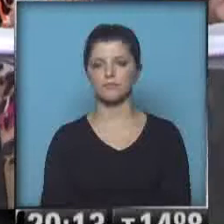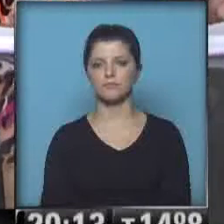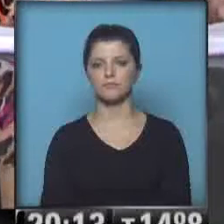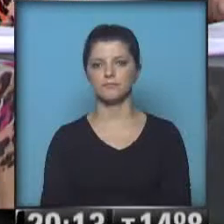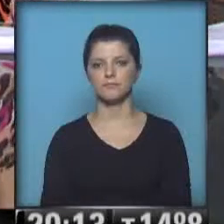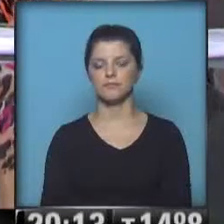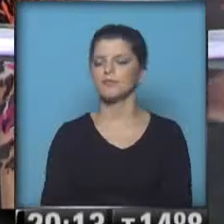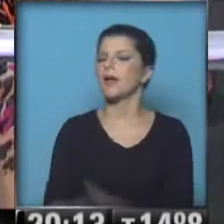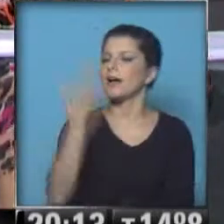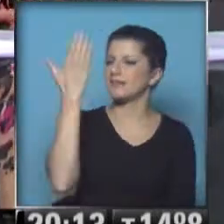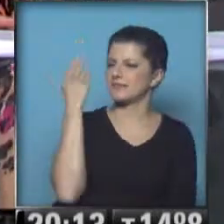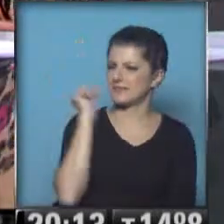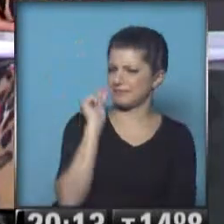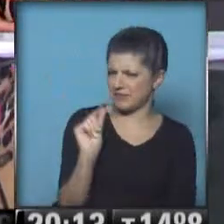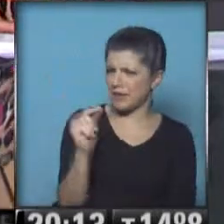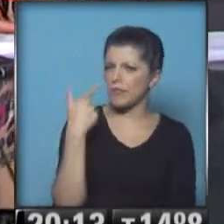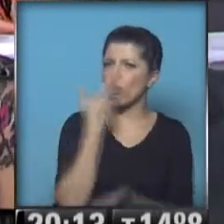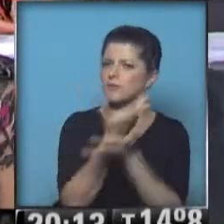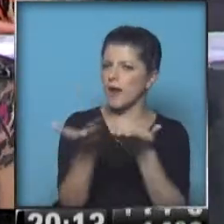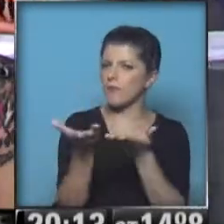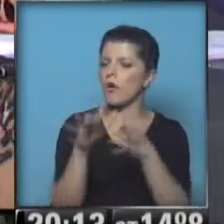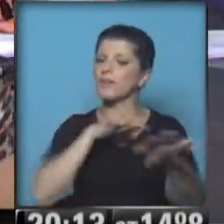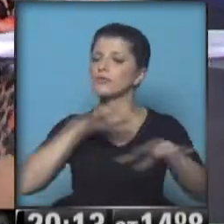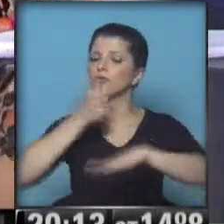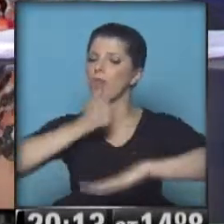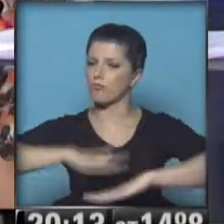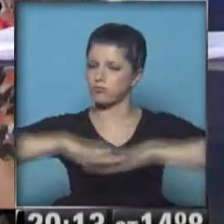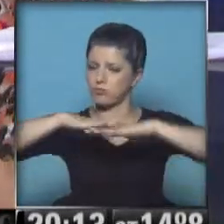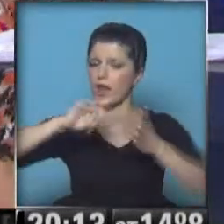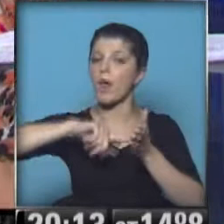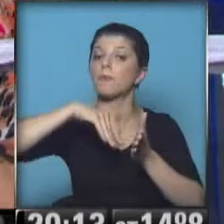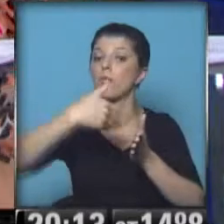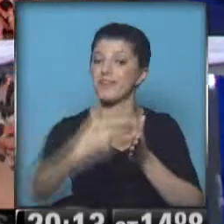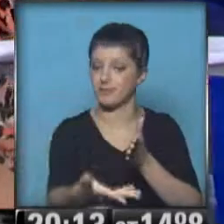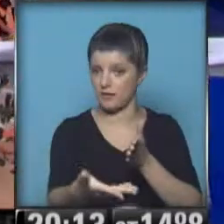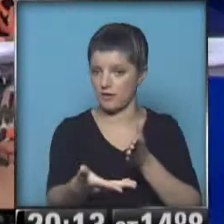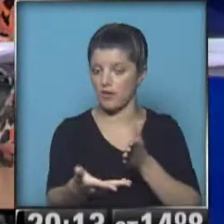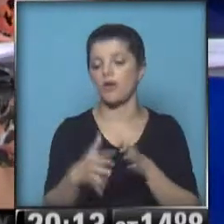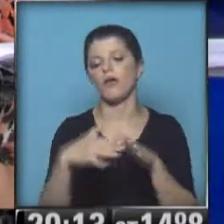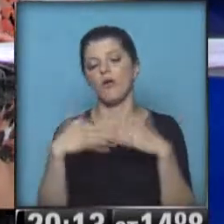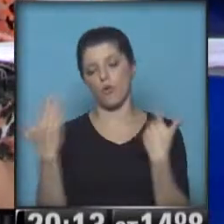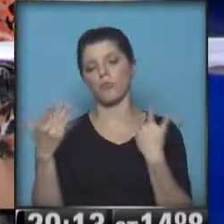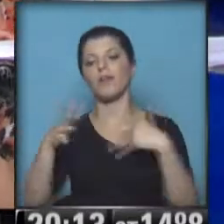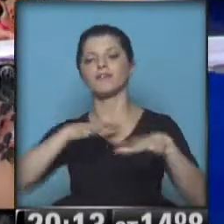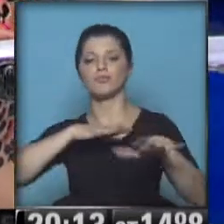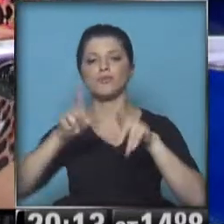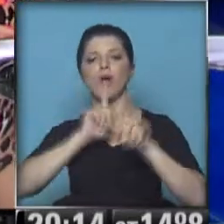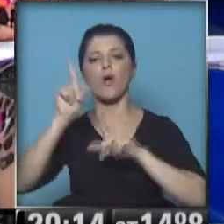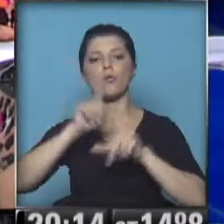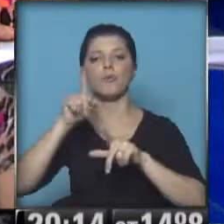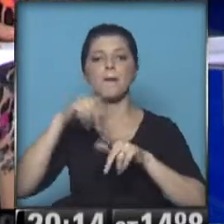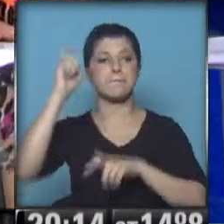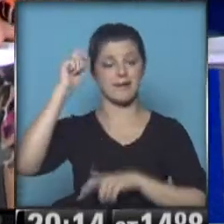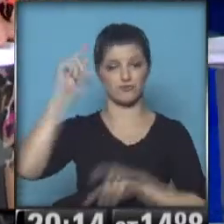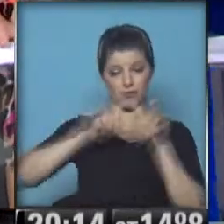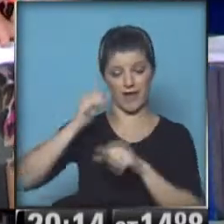Recién estábamos cuenta de la situación por las inundaciones en gran parte de la provincia de Buenos Aires. Lógicamente, la expectativa de los productores es saber qué va a